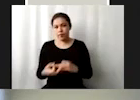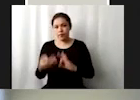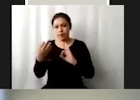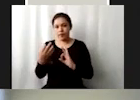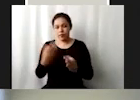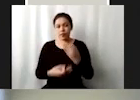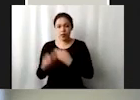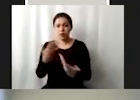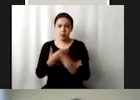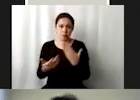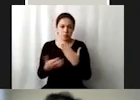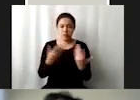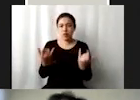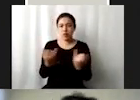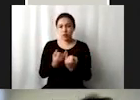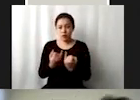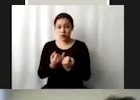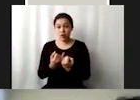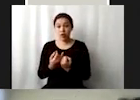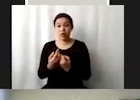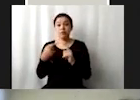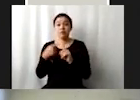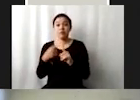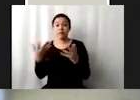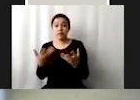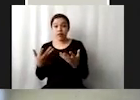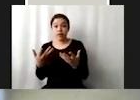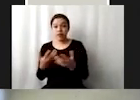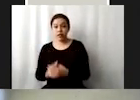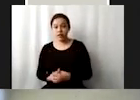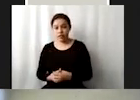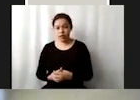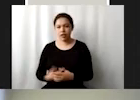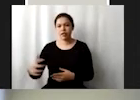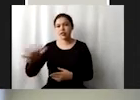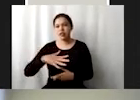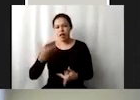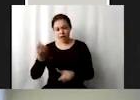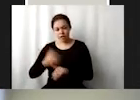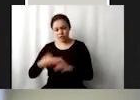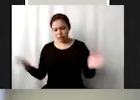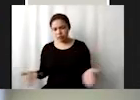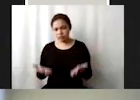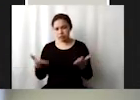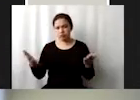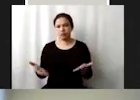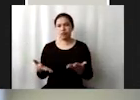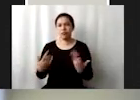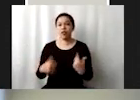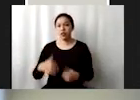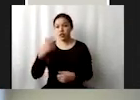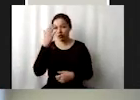actuamos a la vez pero para eso tenemos que ser una ciudadanía activa una ciudadanía que conozca